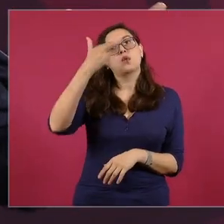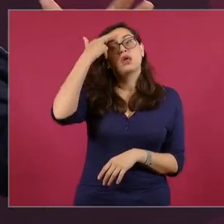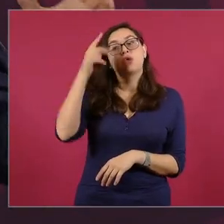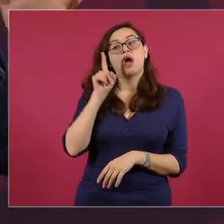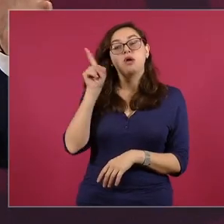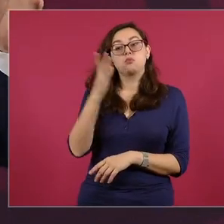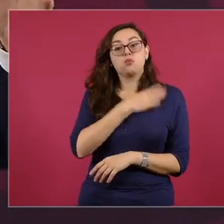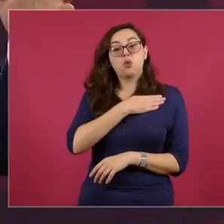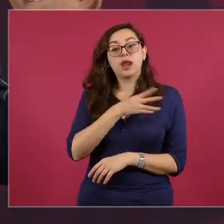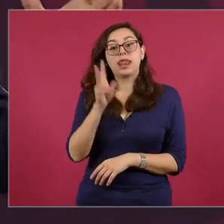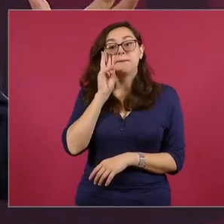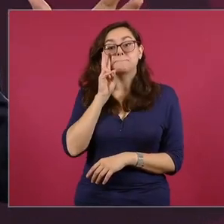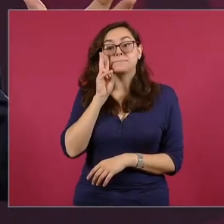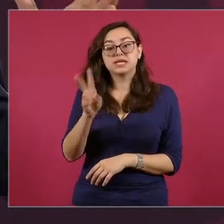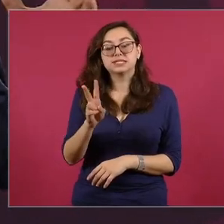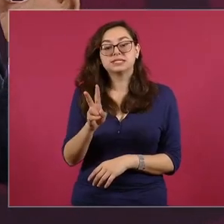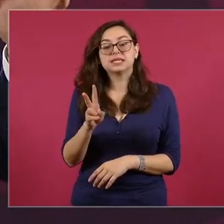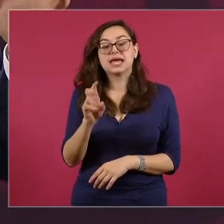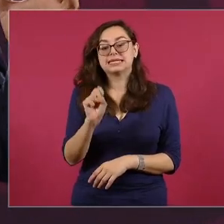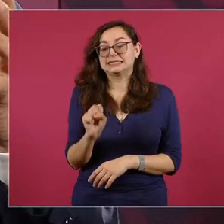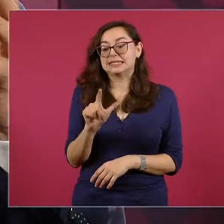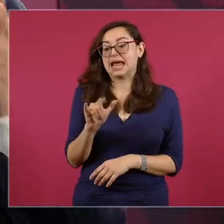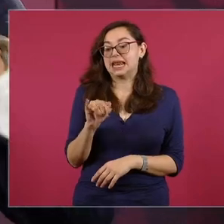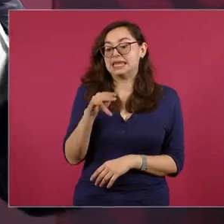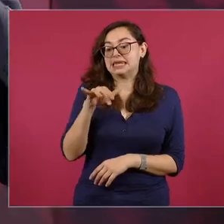Héctor Aguilar Camino,